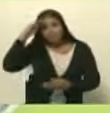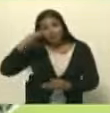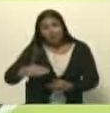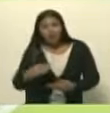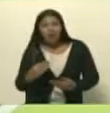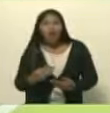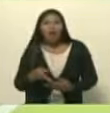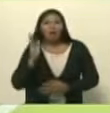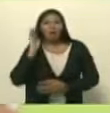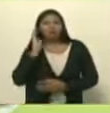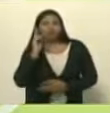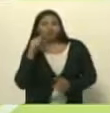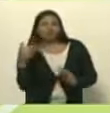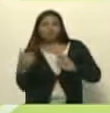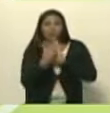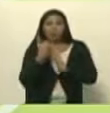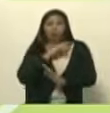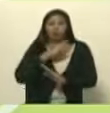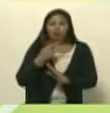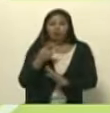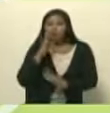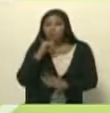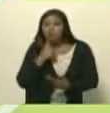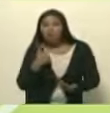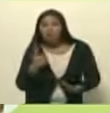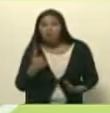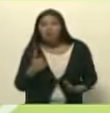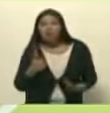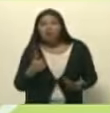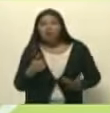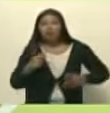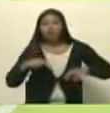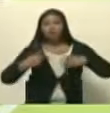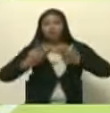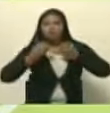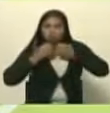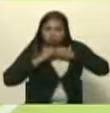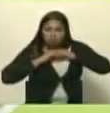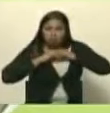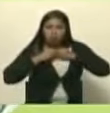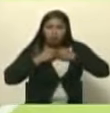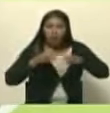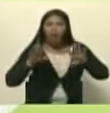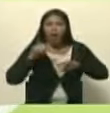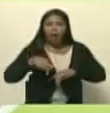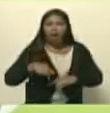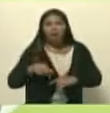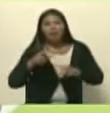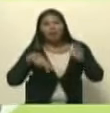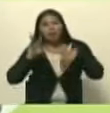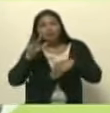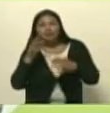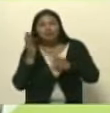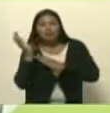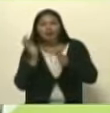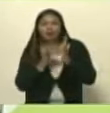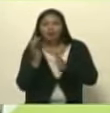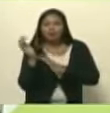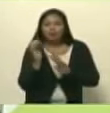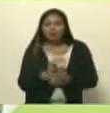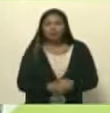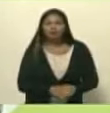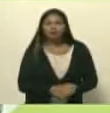parlamentarios pero no hubo la reacción popular como hubo acá el 13 de abril que